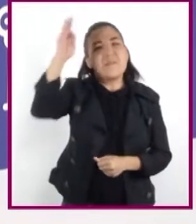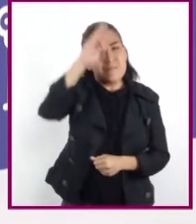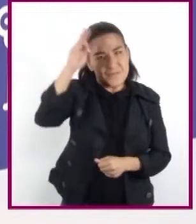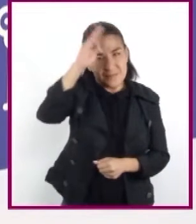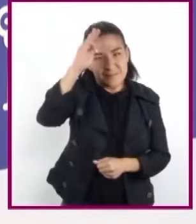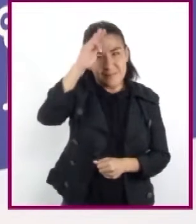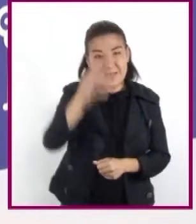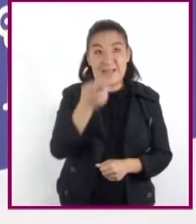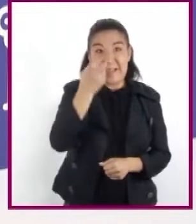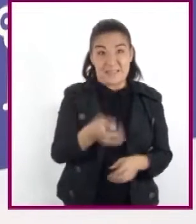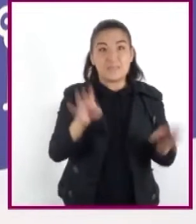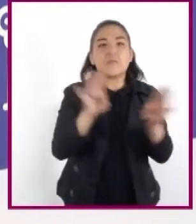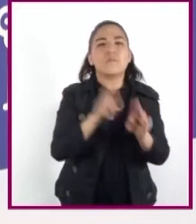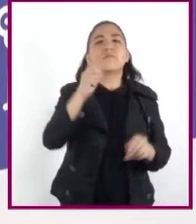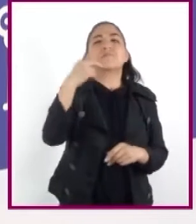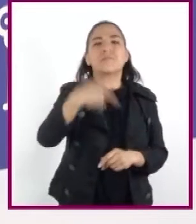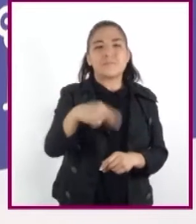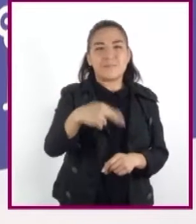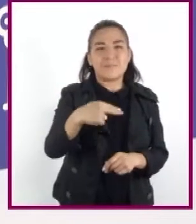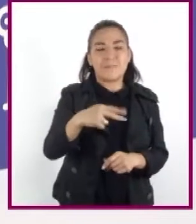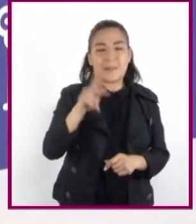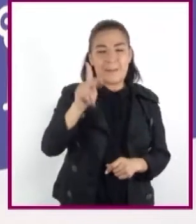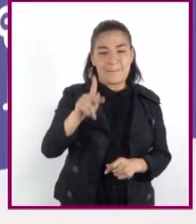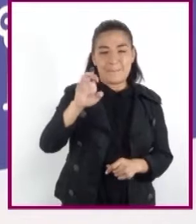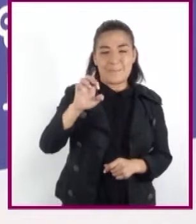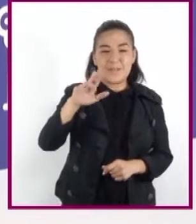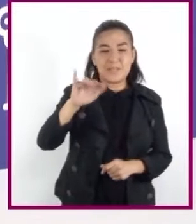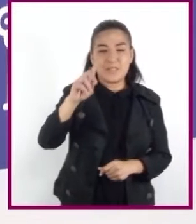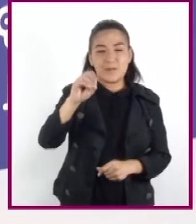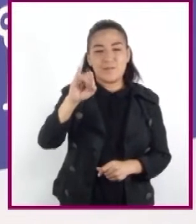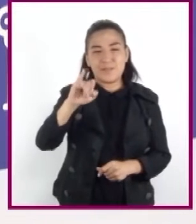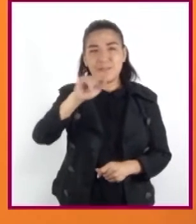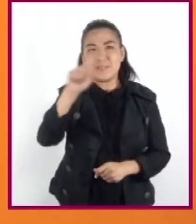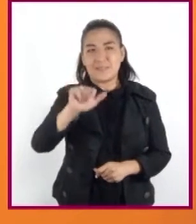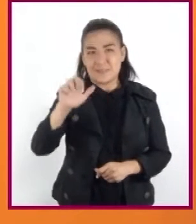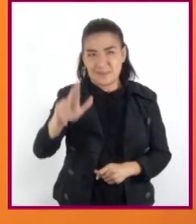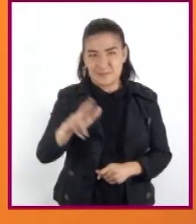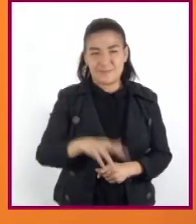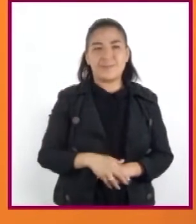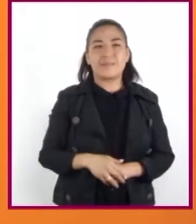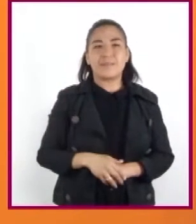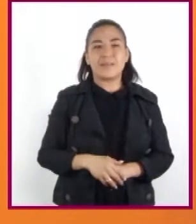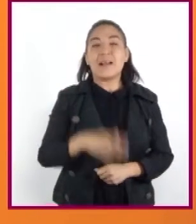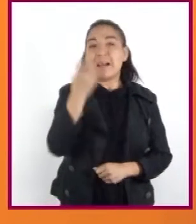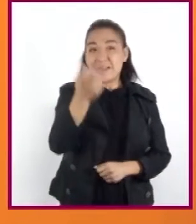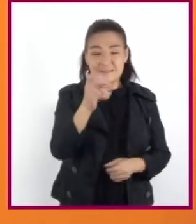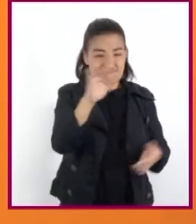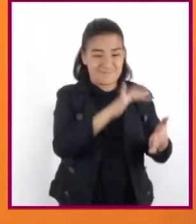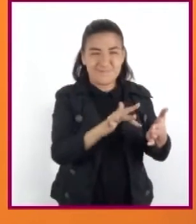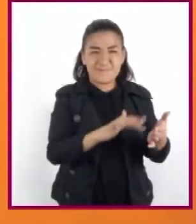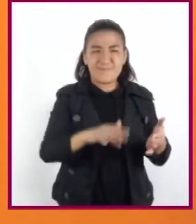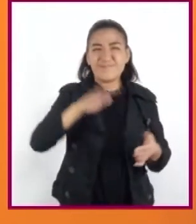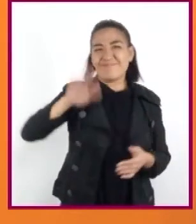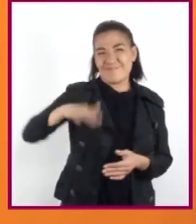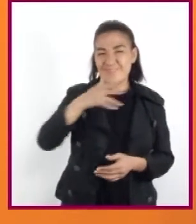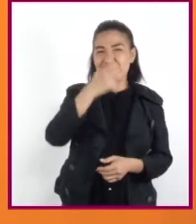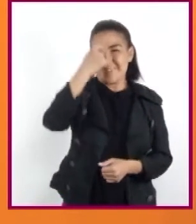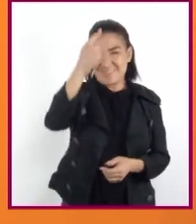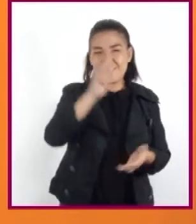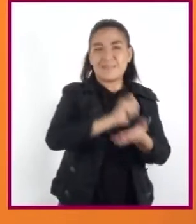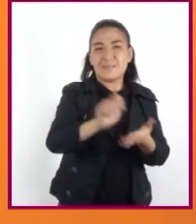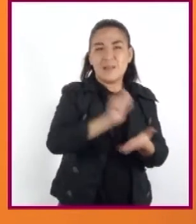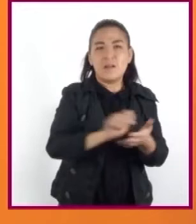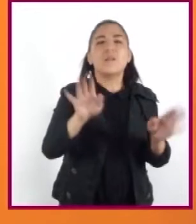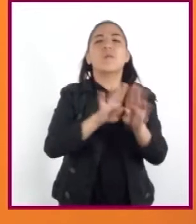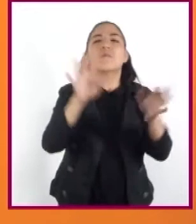A este quehacer se le denomina periodizar. En la lectura, los autores nos explican que para el